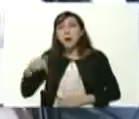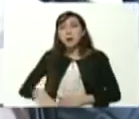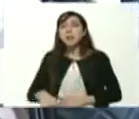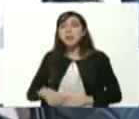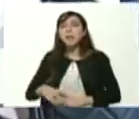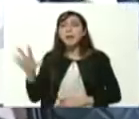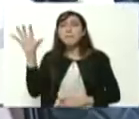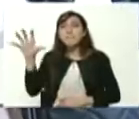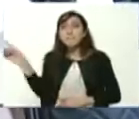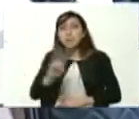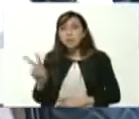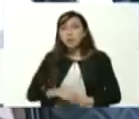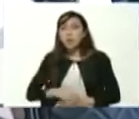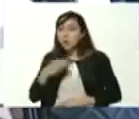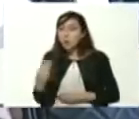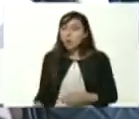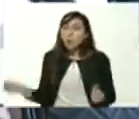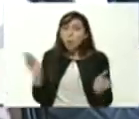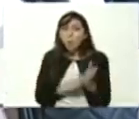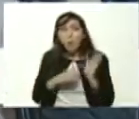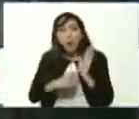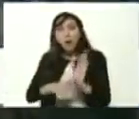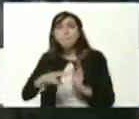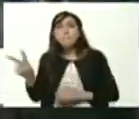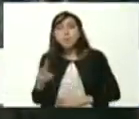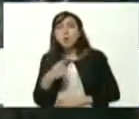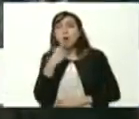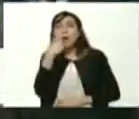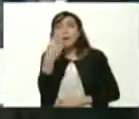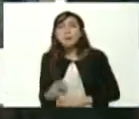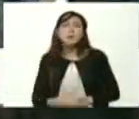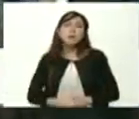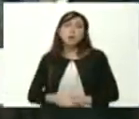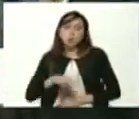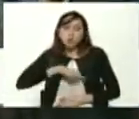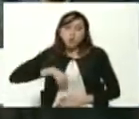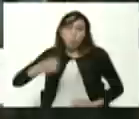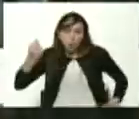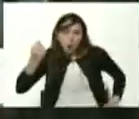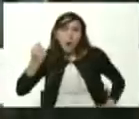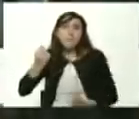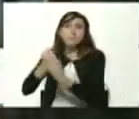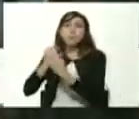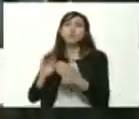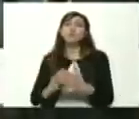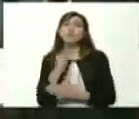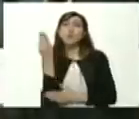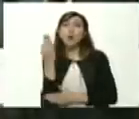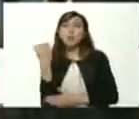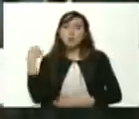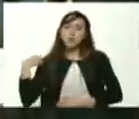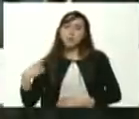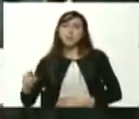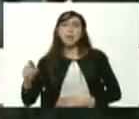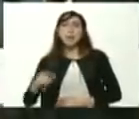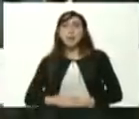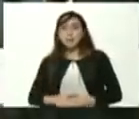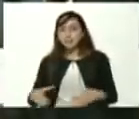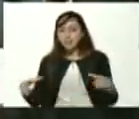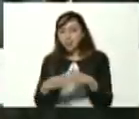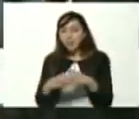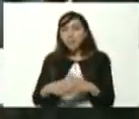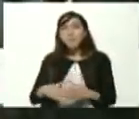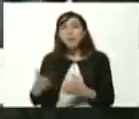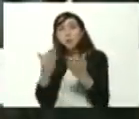y esto se va a replicar en el país como le indico presidente y bueno cuente con nosotros cuente con la feben cuente con la federación venezolana de